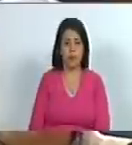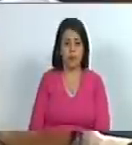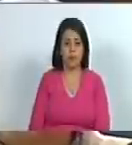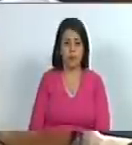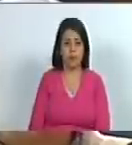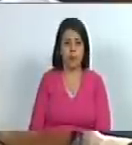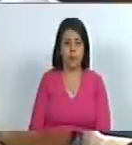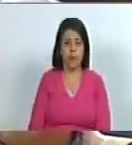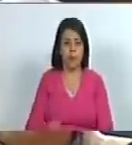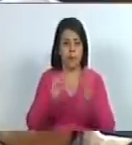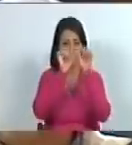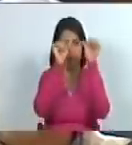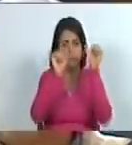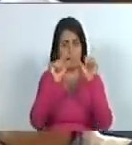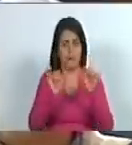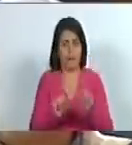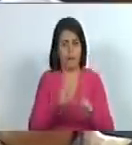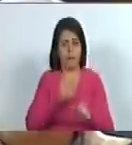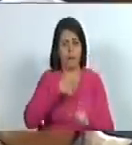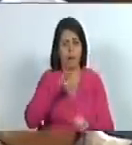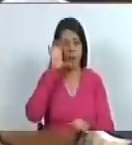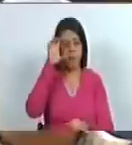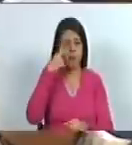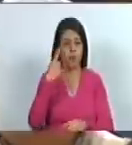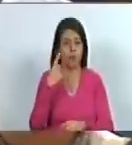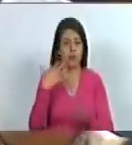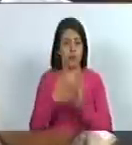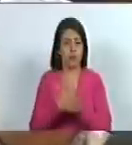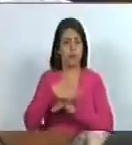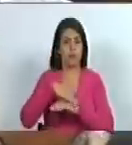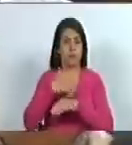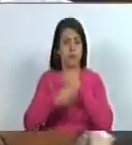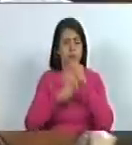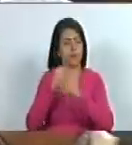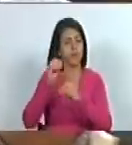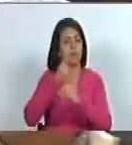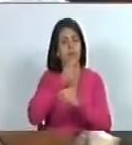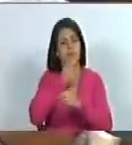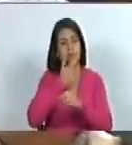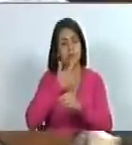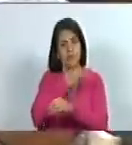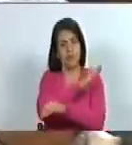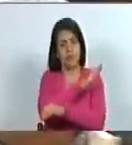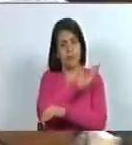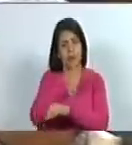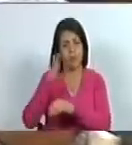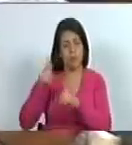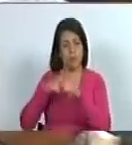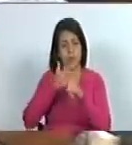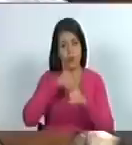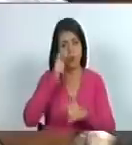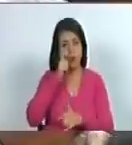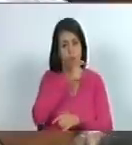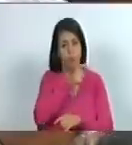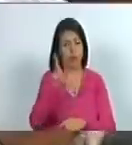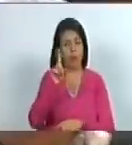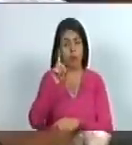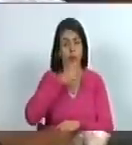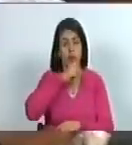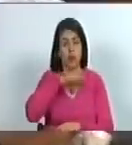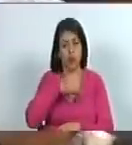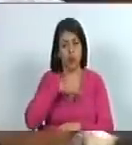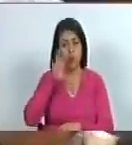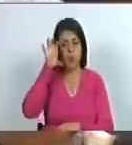las artes plásticas de nuestro país no solamente han globalizado el paisaje de nuestro pueblo y su historia